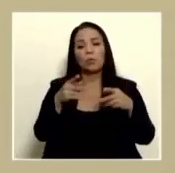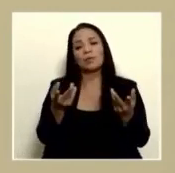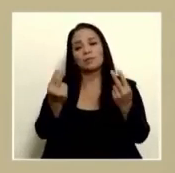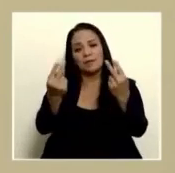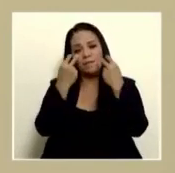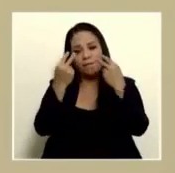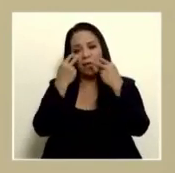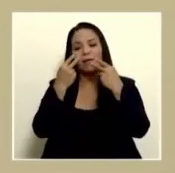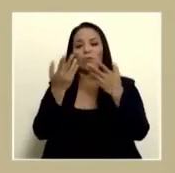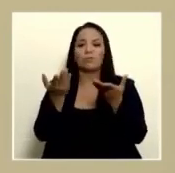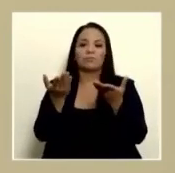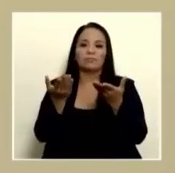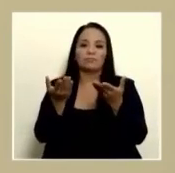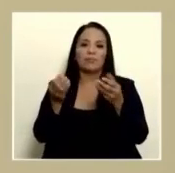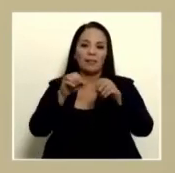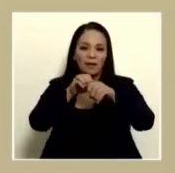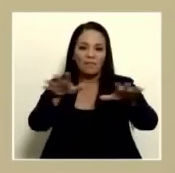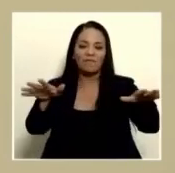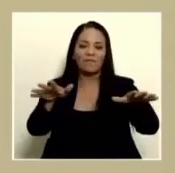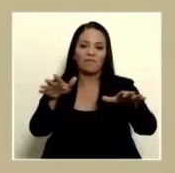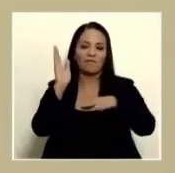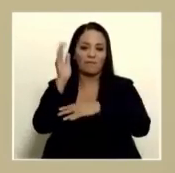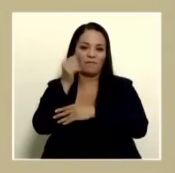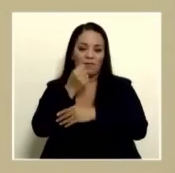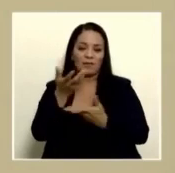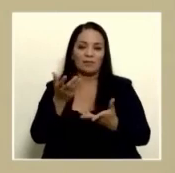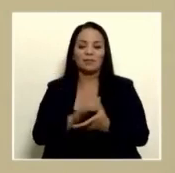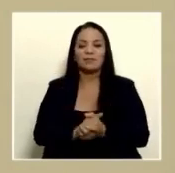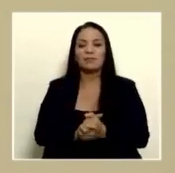sintonizaron este